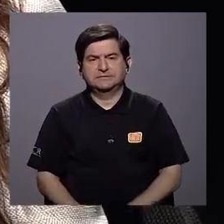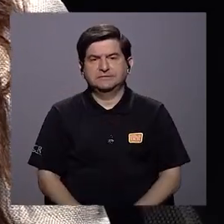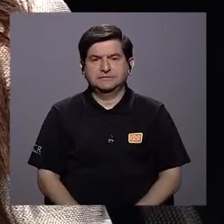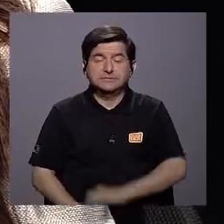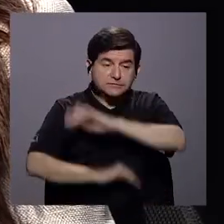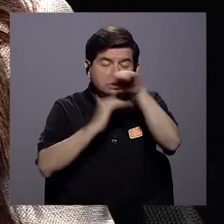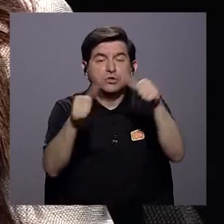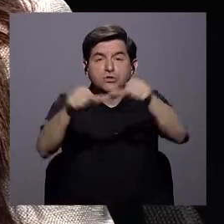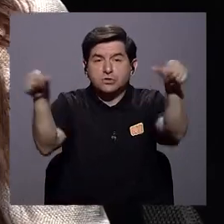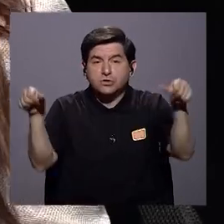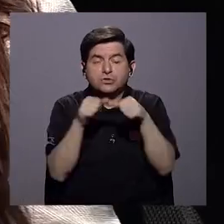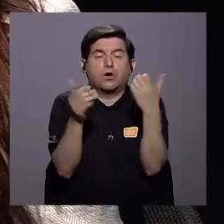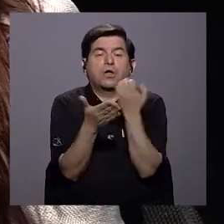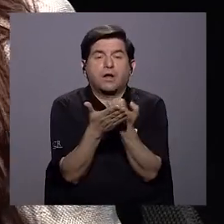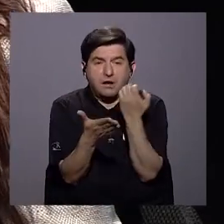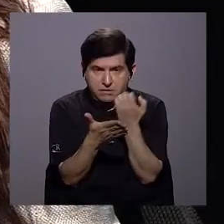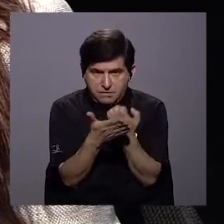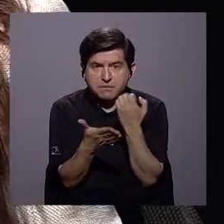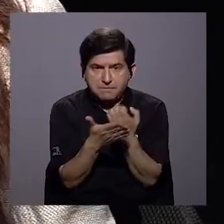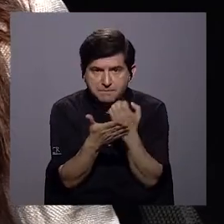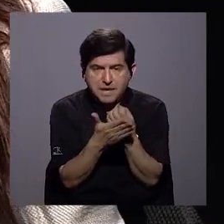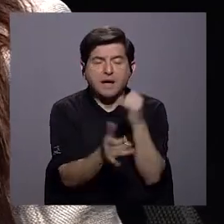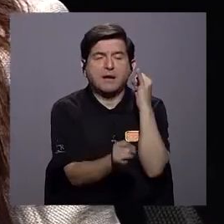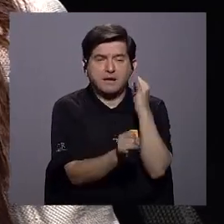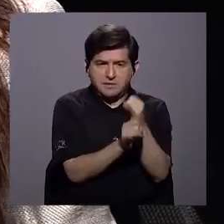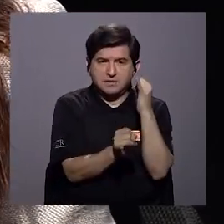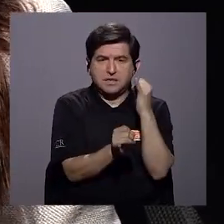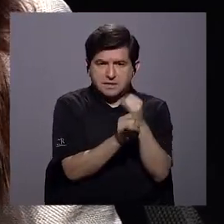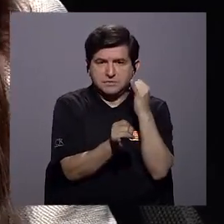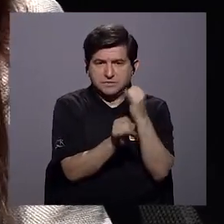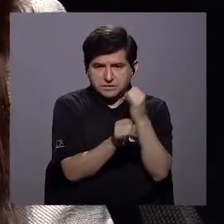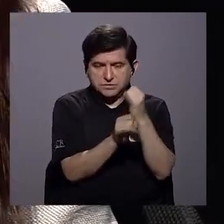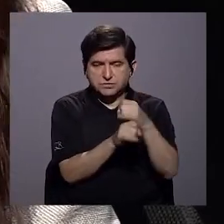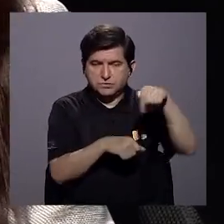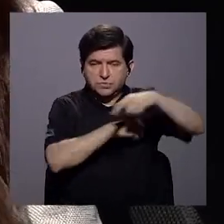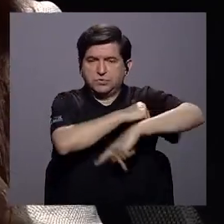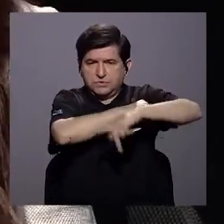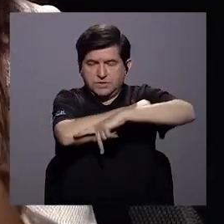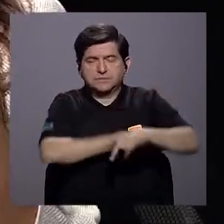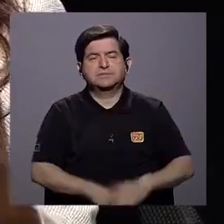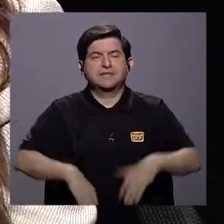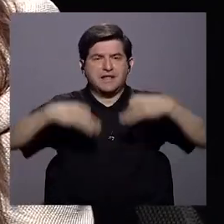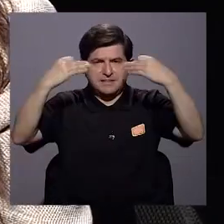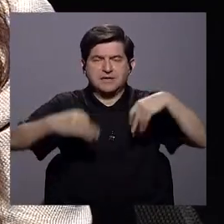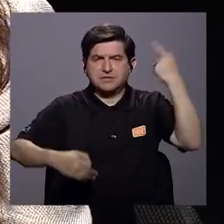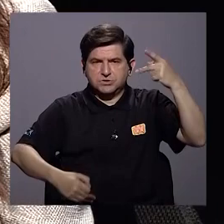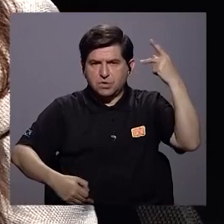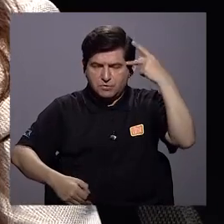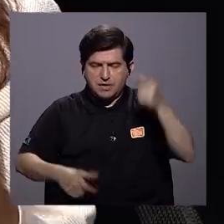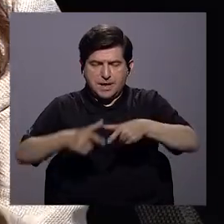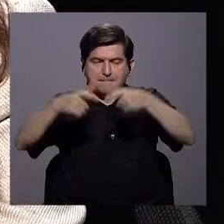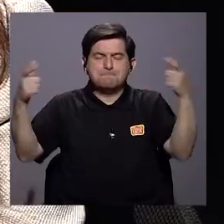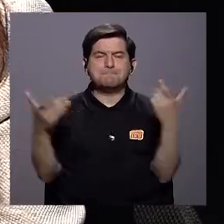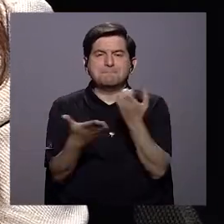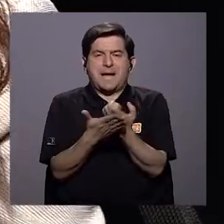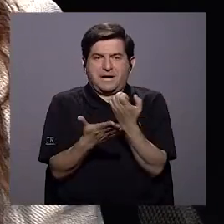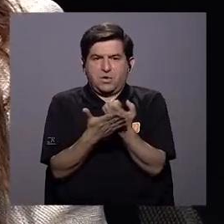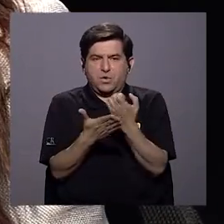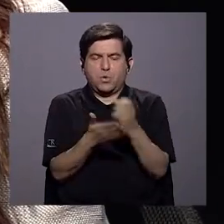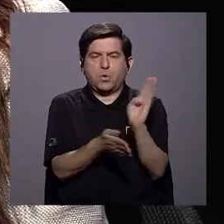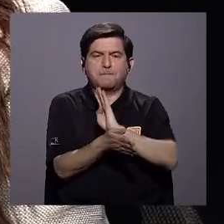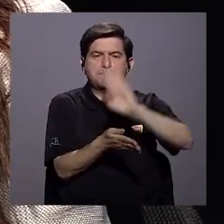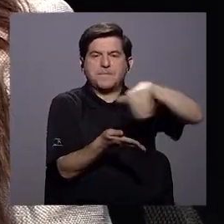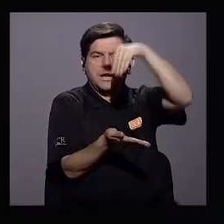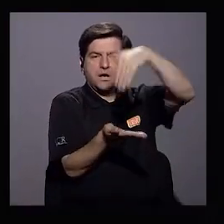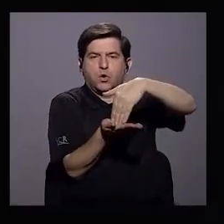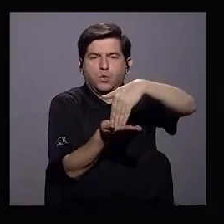supuesto, está todo el área económica, ¿verdad?, de la institucionalidad, donde tenemos las decisiones de política macroeconómica que adopta el